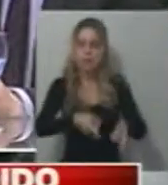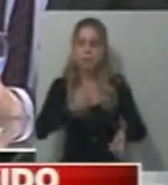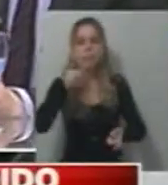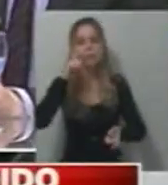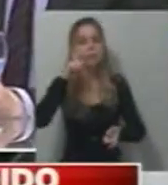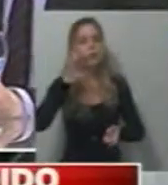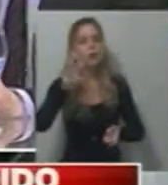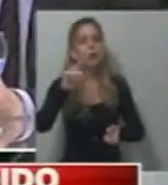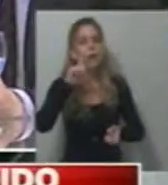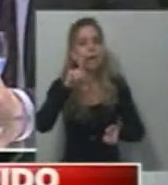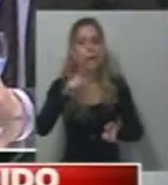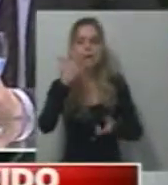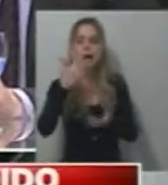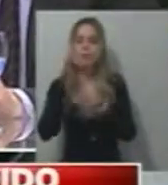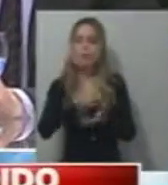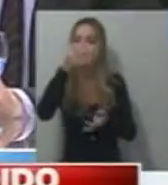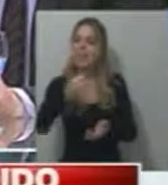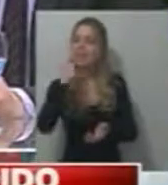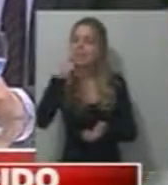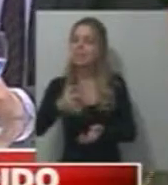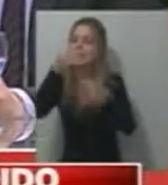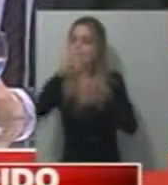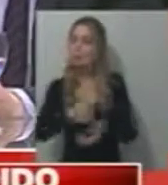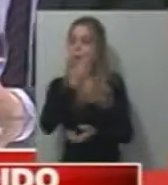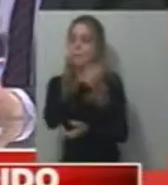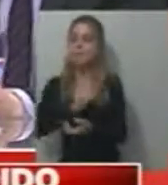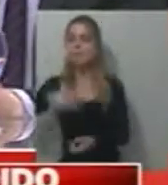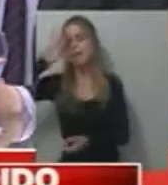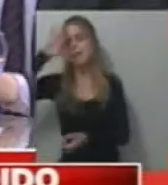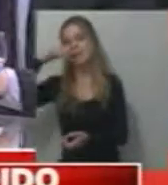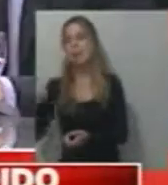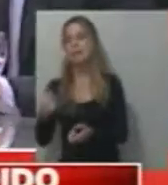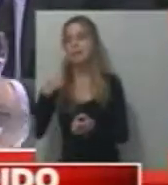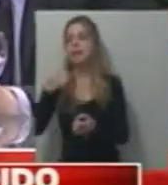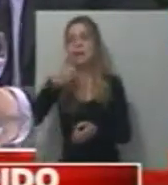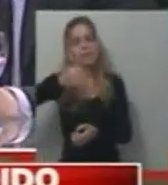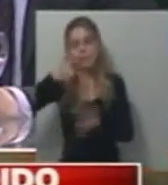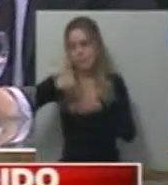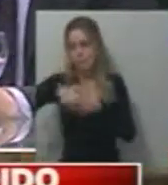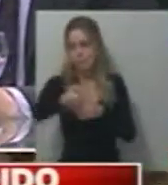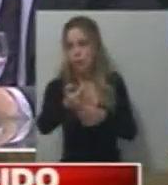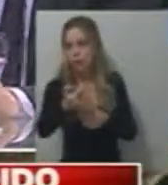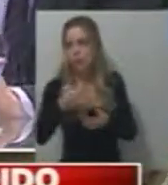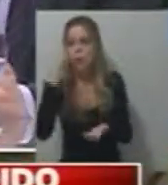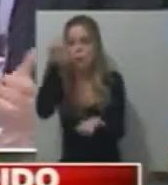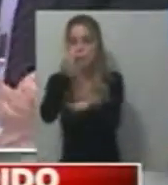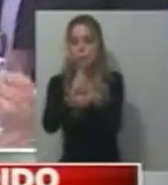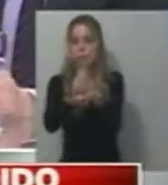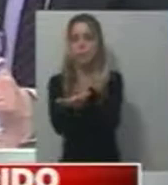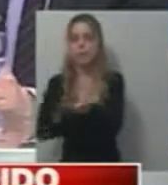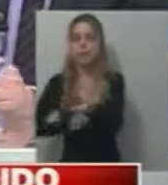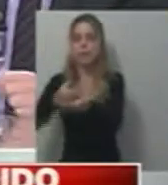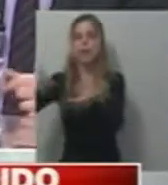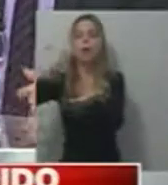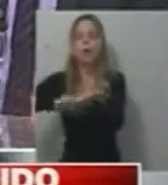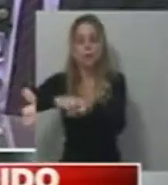comillas, de que Cristina va a volver pronto. Ayer dijo que Cristina en los próximos días, dijo que se va a recorporar. Yo